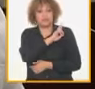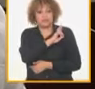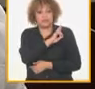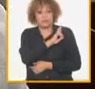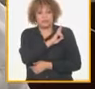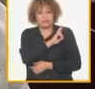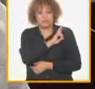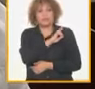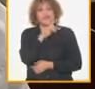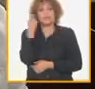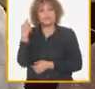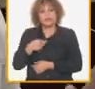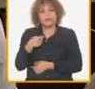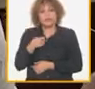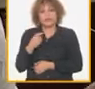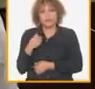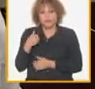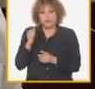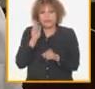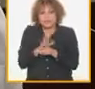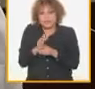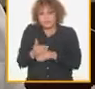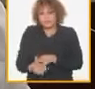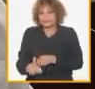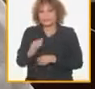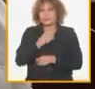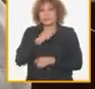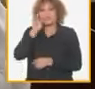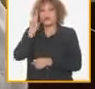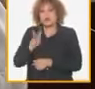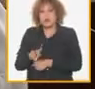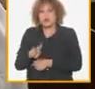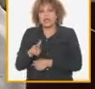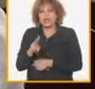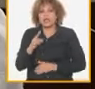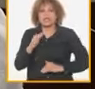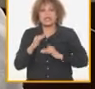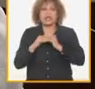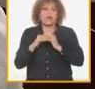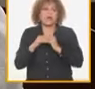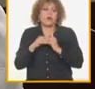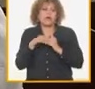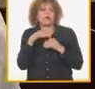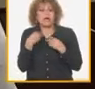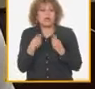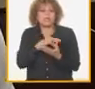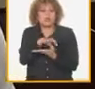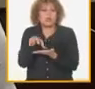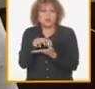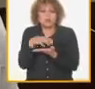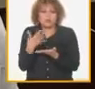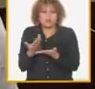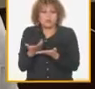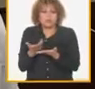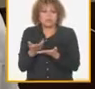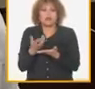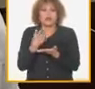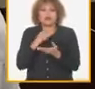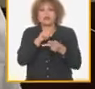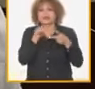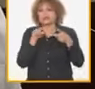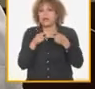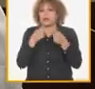tenemos que en lo adelante hacer una evaluación de hasta dónde hemos llegado segundo elemento importante